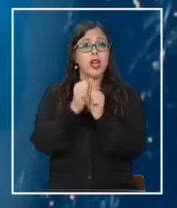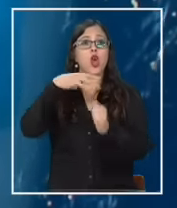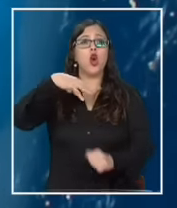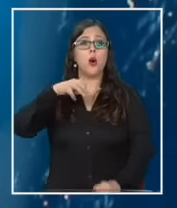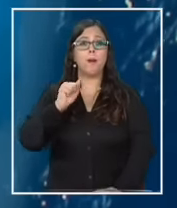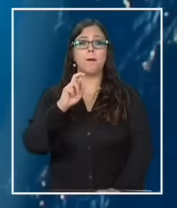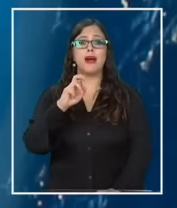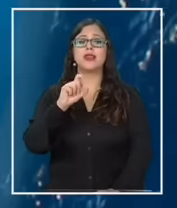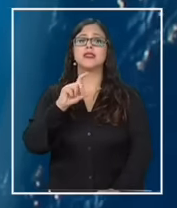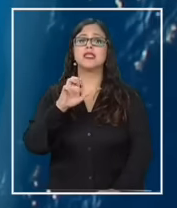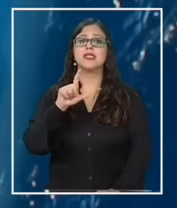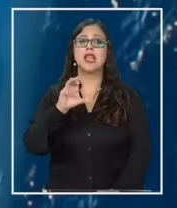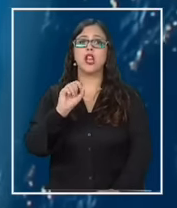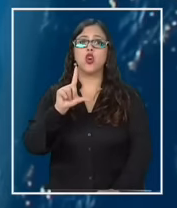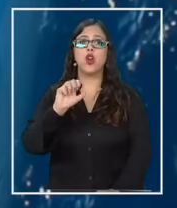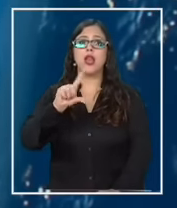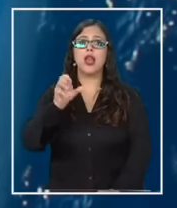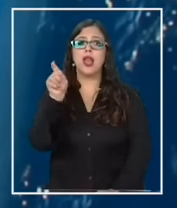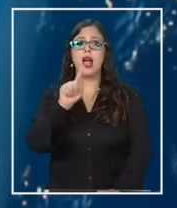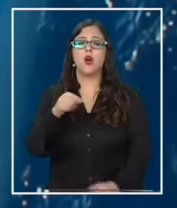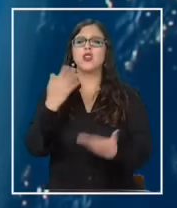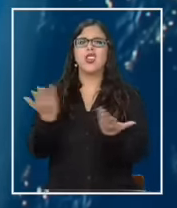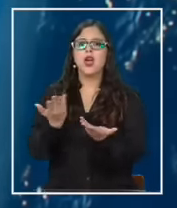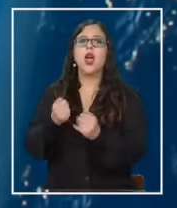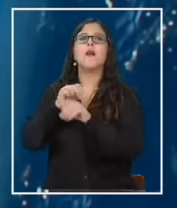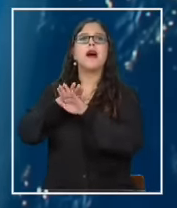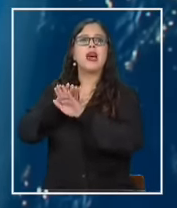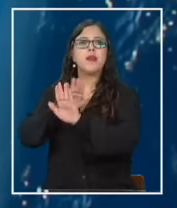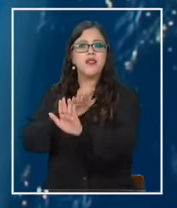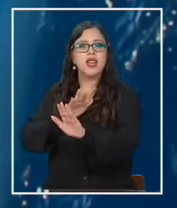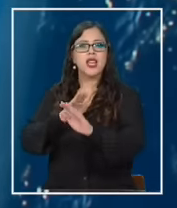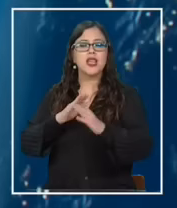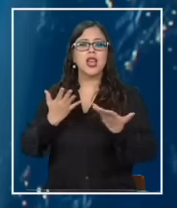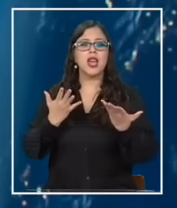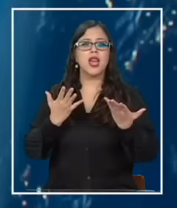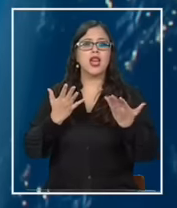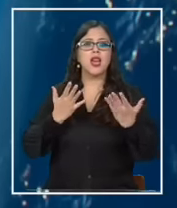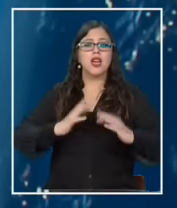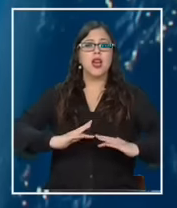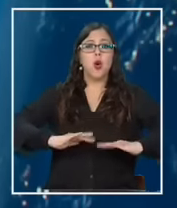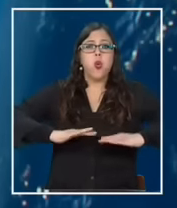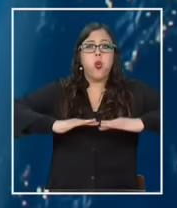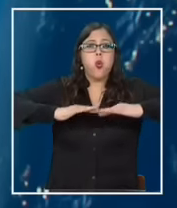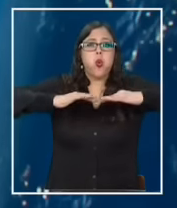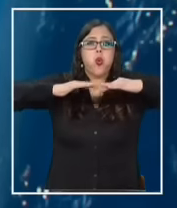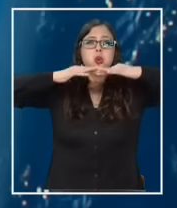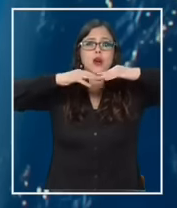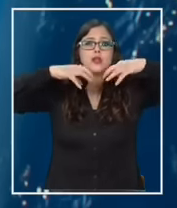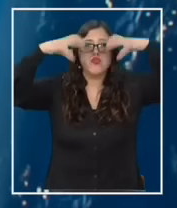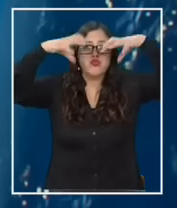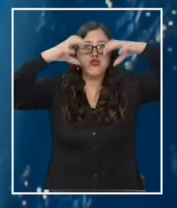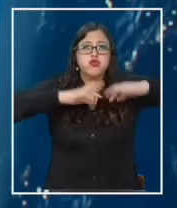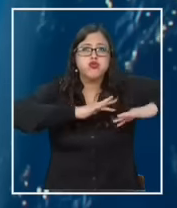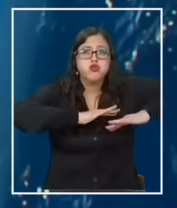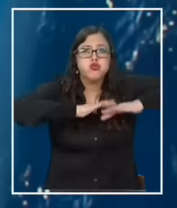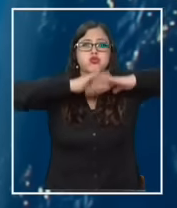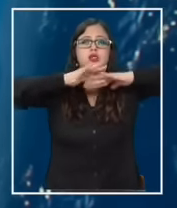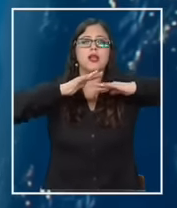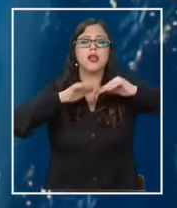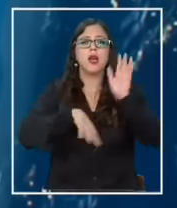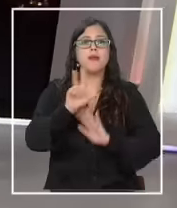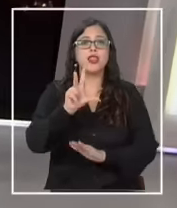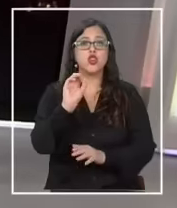a prevenir inundaciones en más de 80 países del mundo incluido nuestro territorio queremos conocer más de esta herramienta cómo funciona